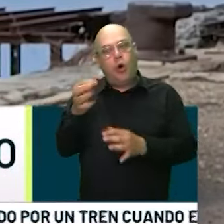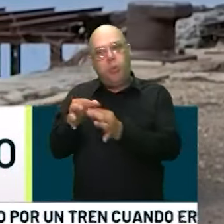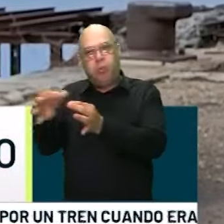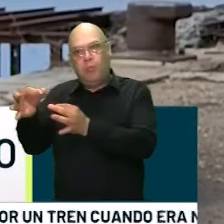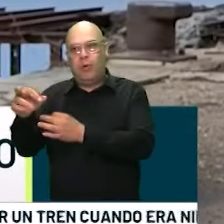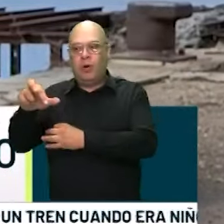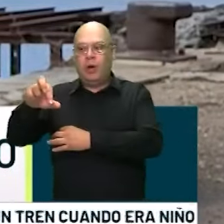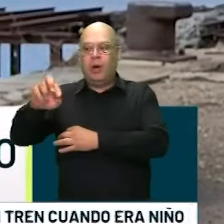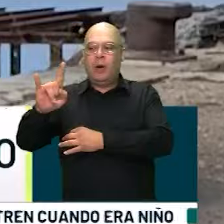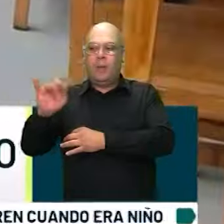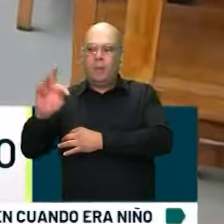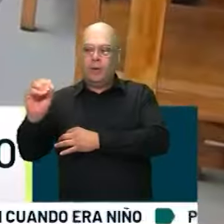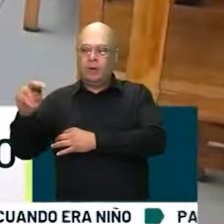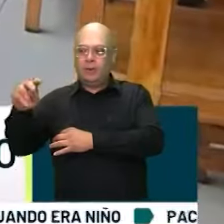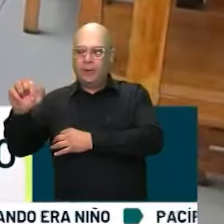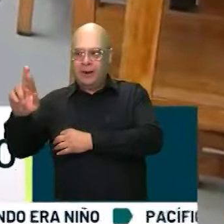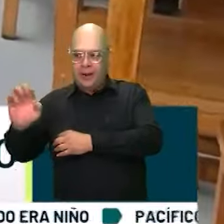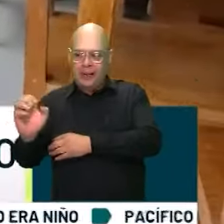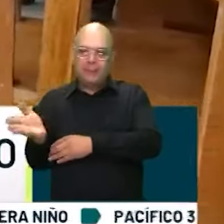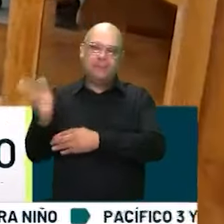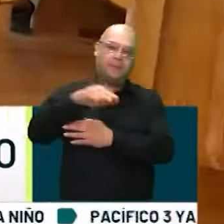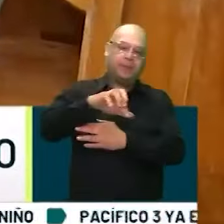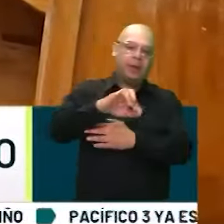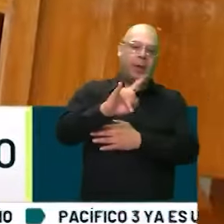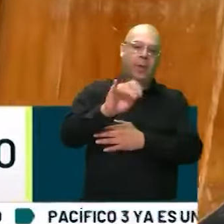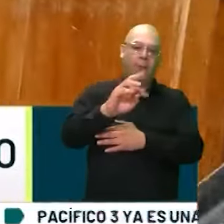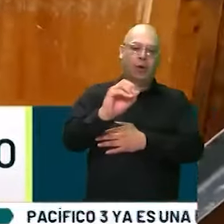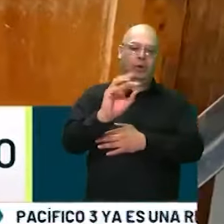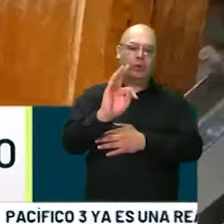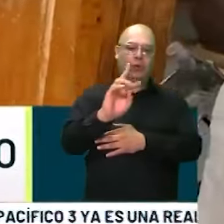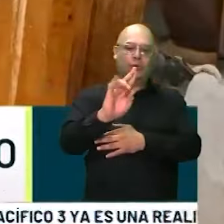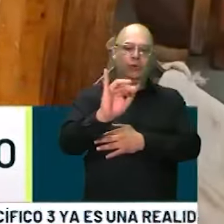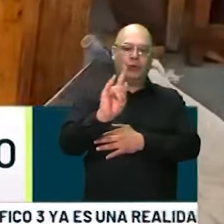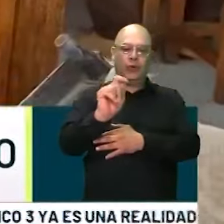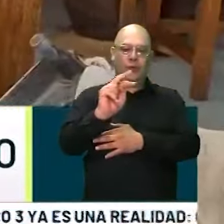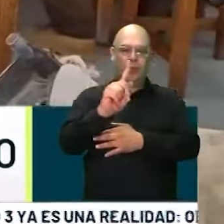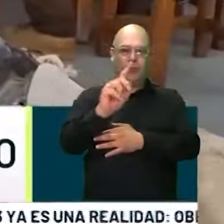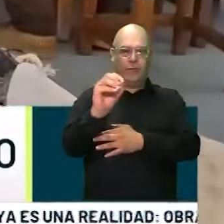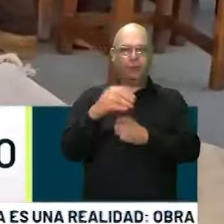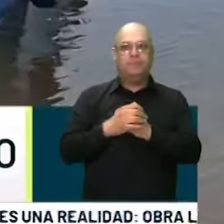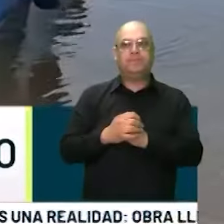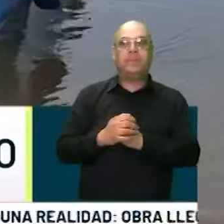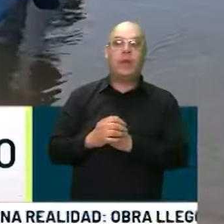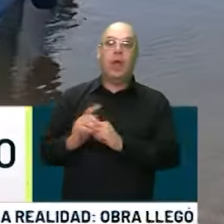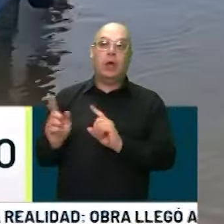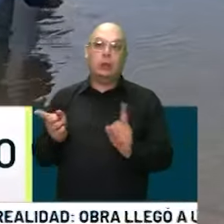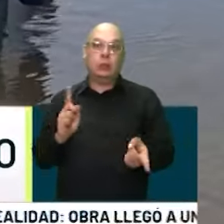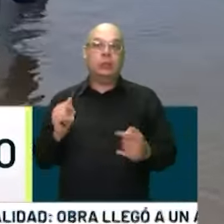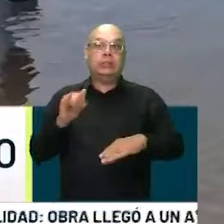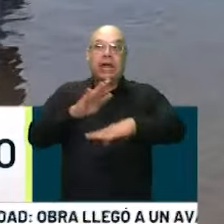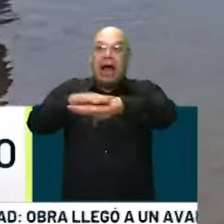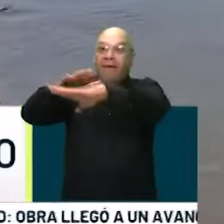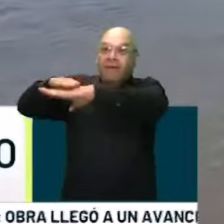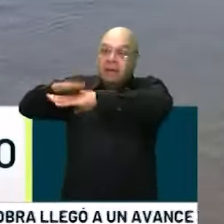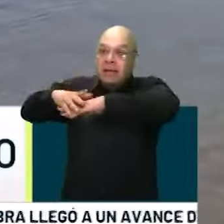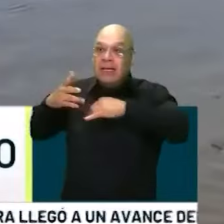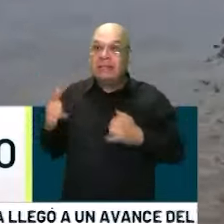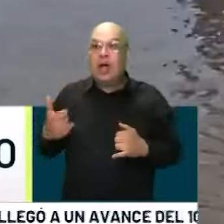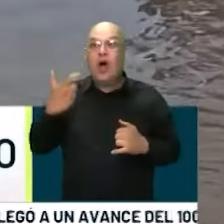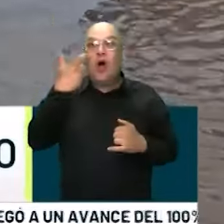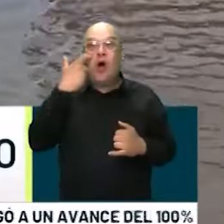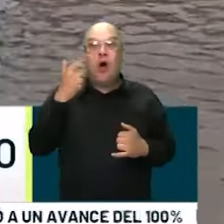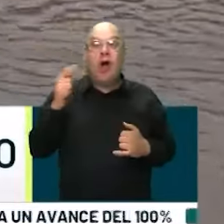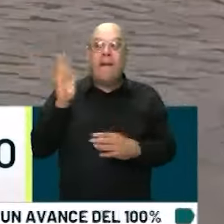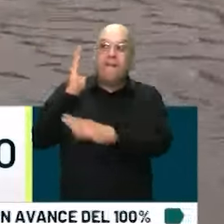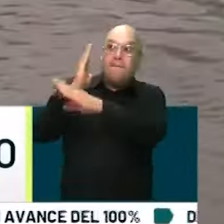Puerto Triunfo. En municipios como Puerto Nare y Puerto Berrío, ya fue decretada esta alerta para prevenir emergencias,